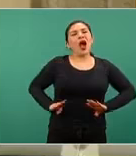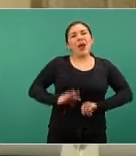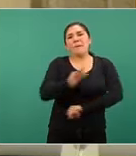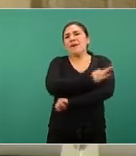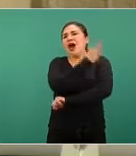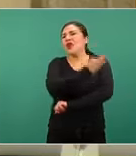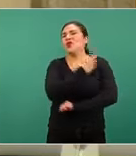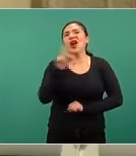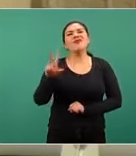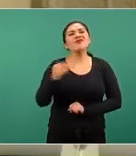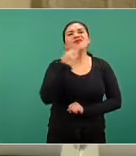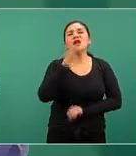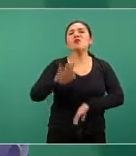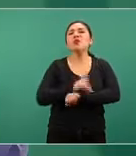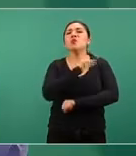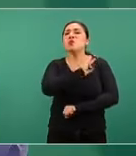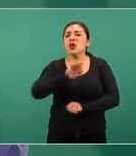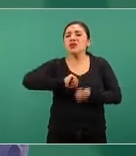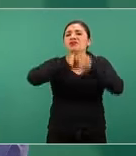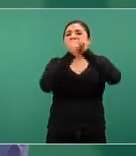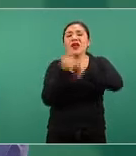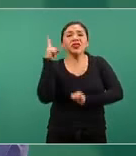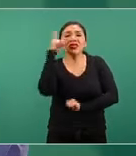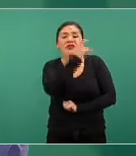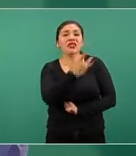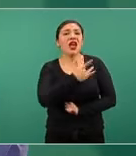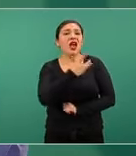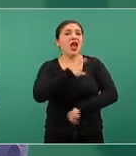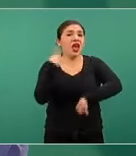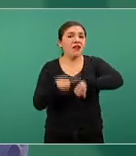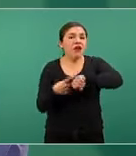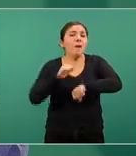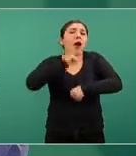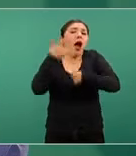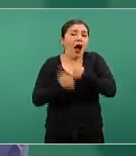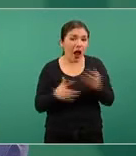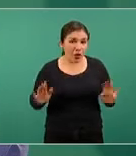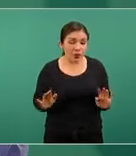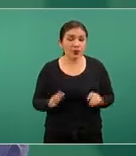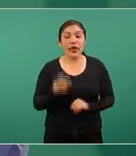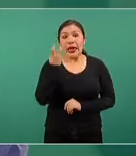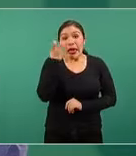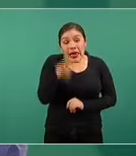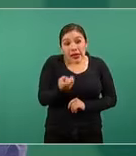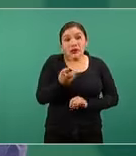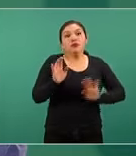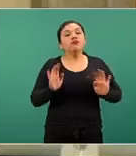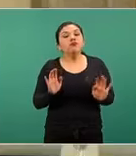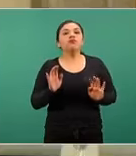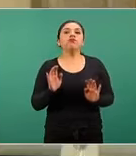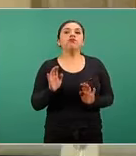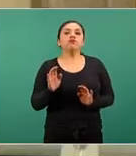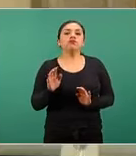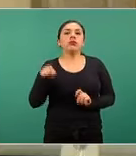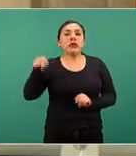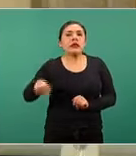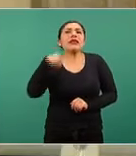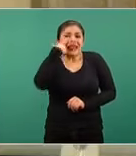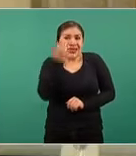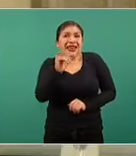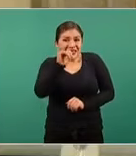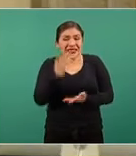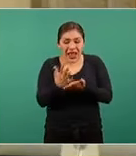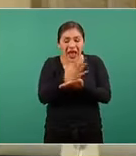ciertos ciertas complicaciones cardíacas para lo cual bueno tienen la intención de